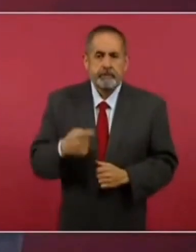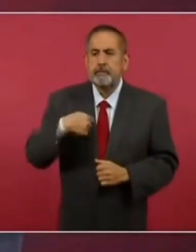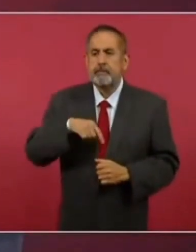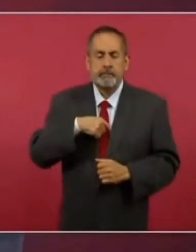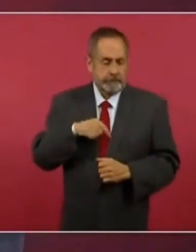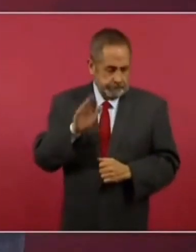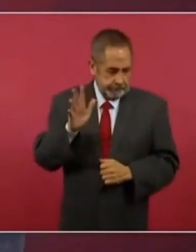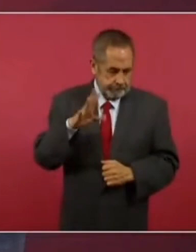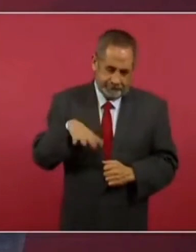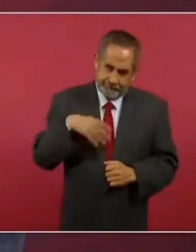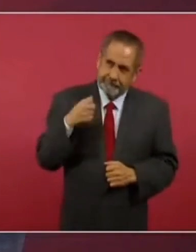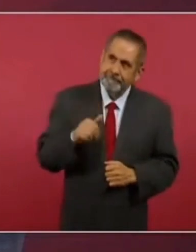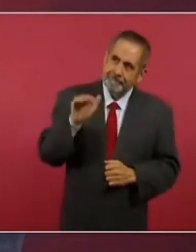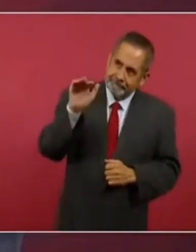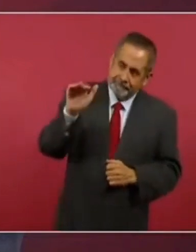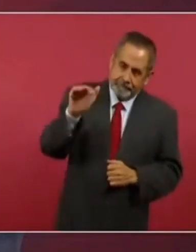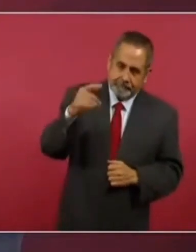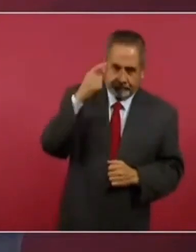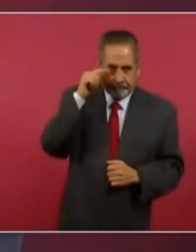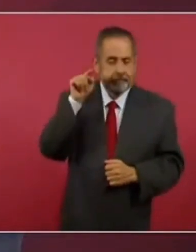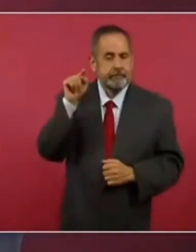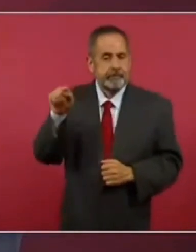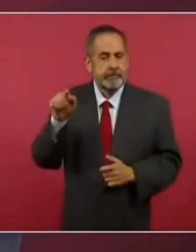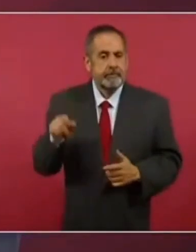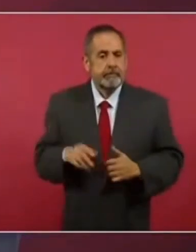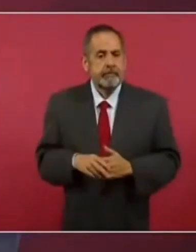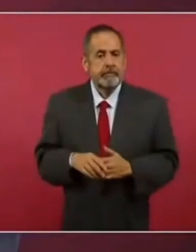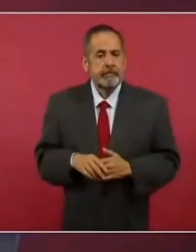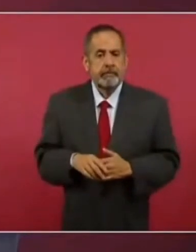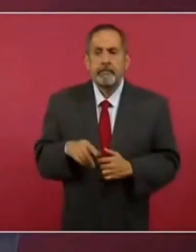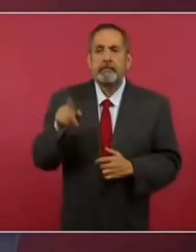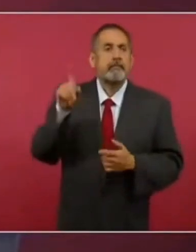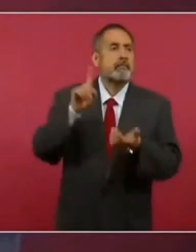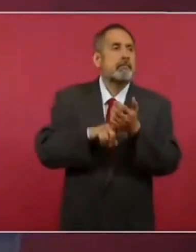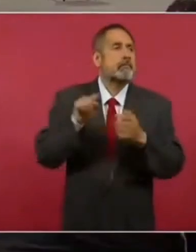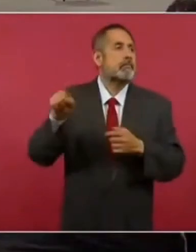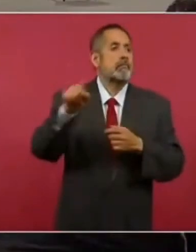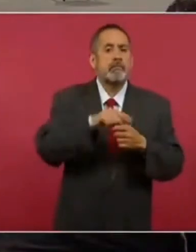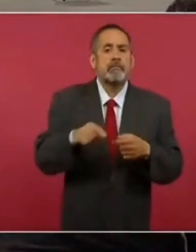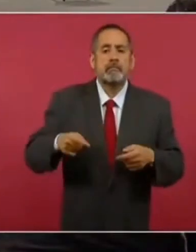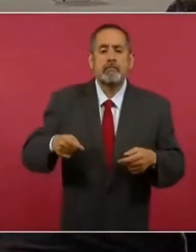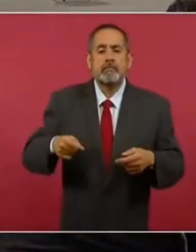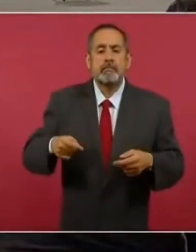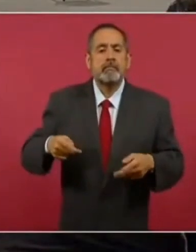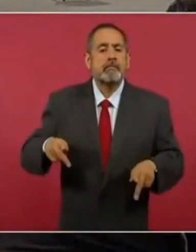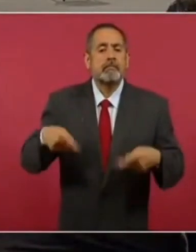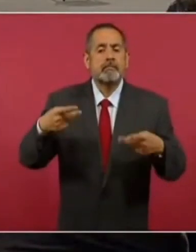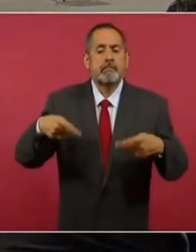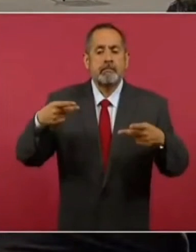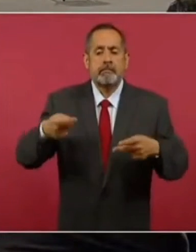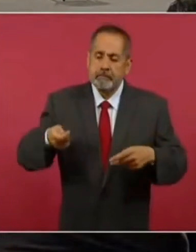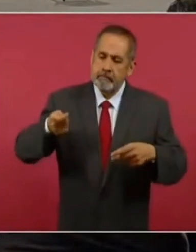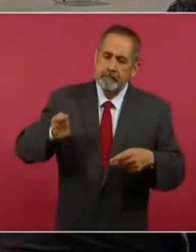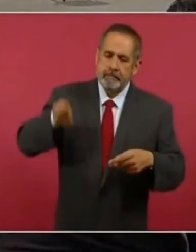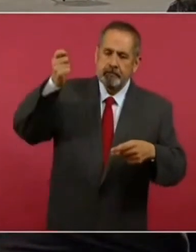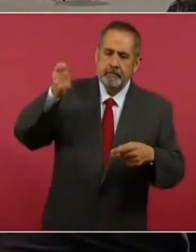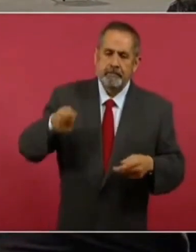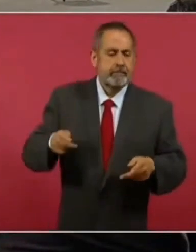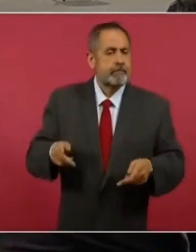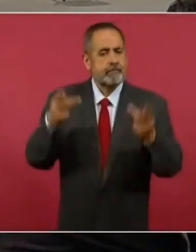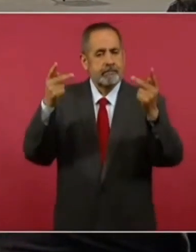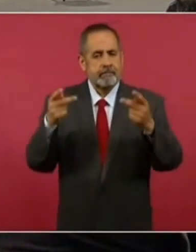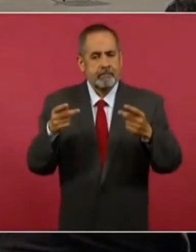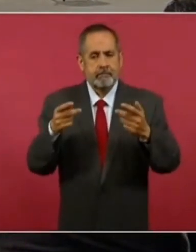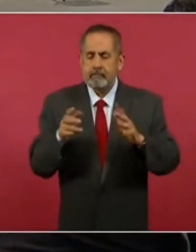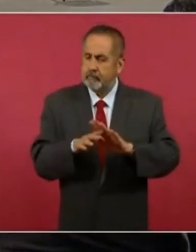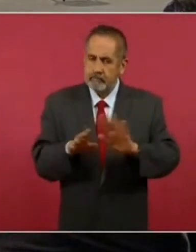esfuerzo para inhibir las subastas que de bienes arqueológicos se llevan a cabo